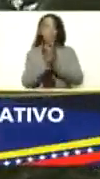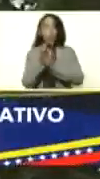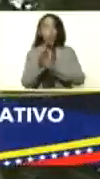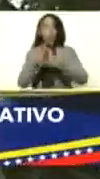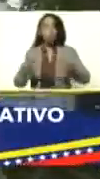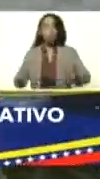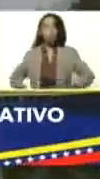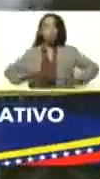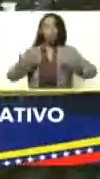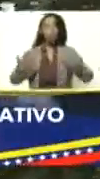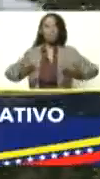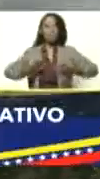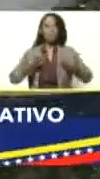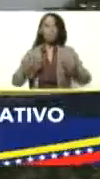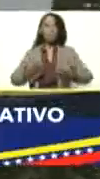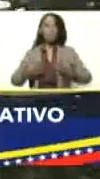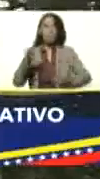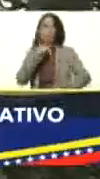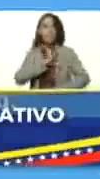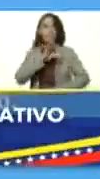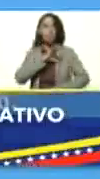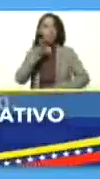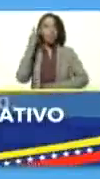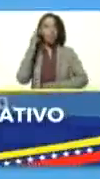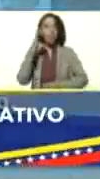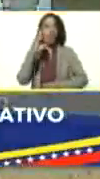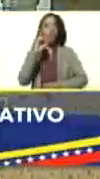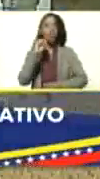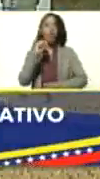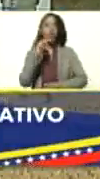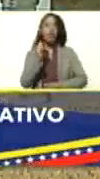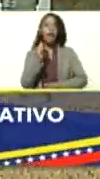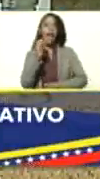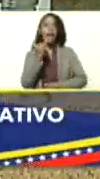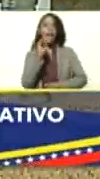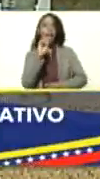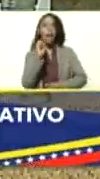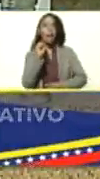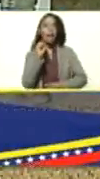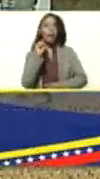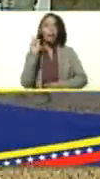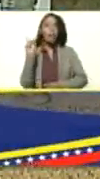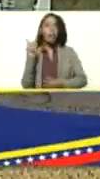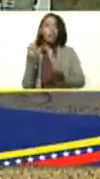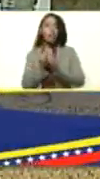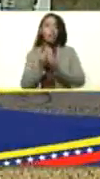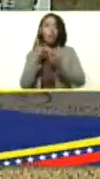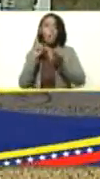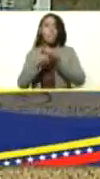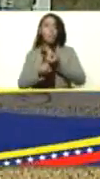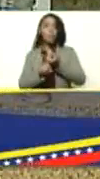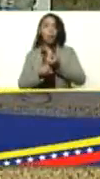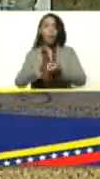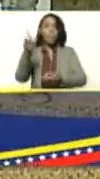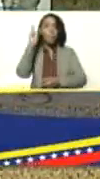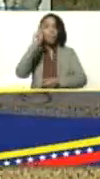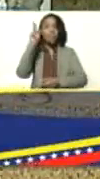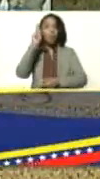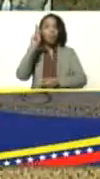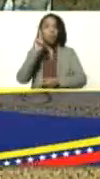entusiasta, la señora Donaira Sánchez, y su esposo, el profesor